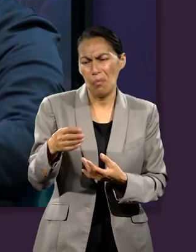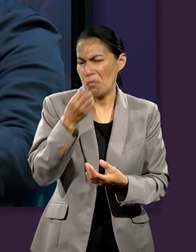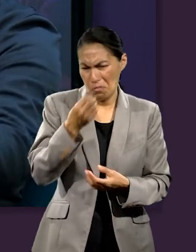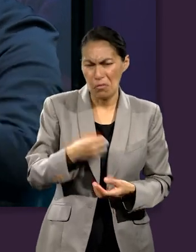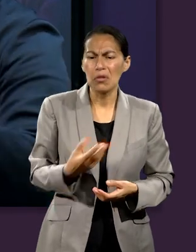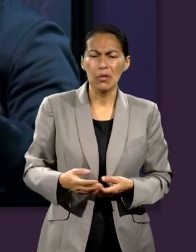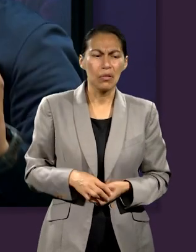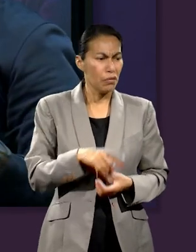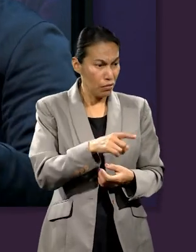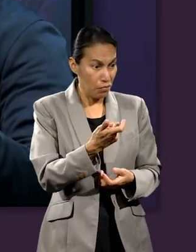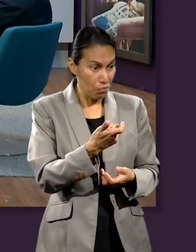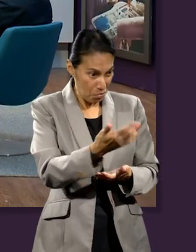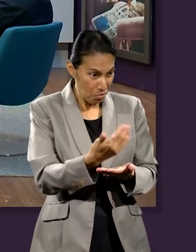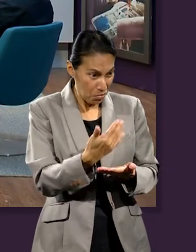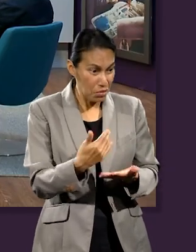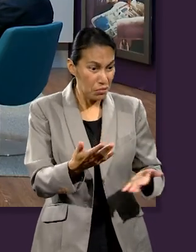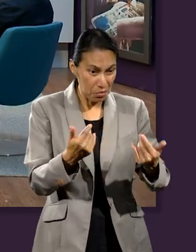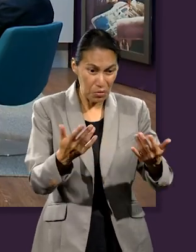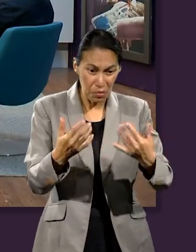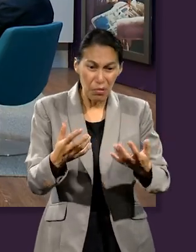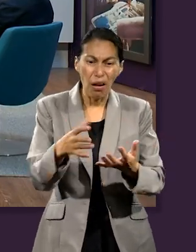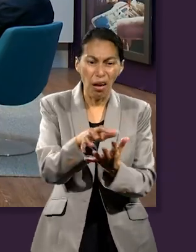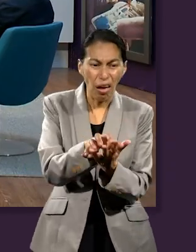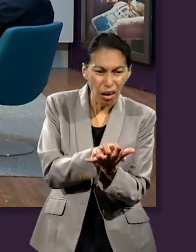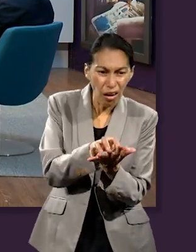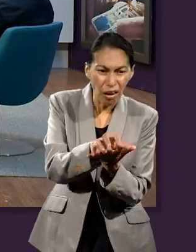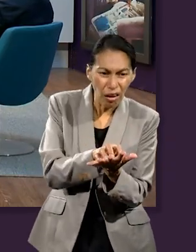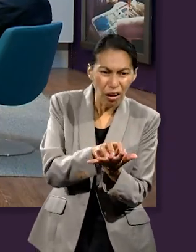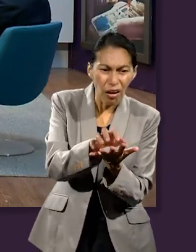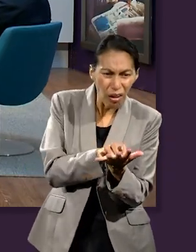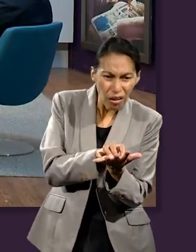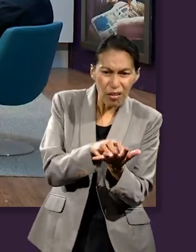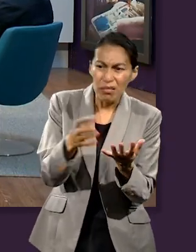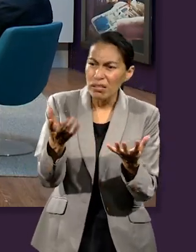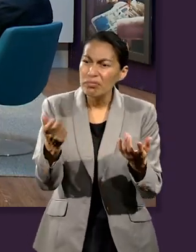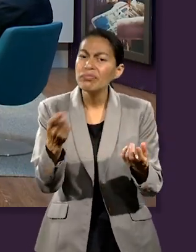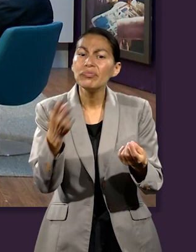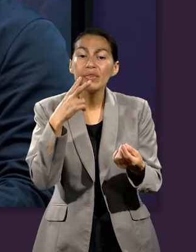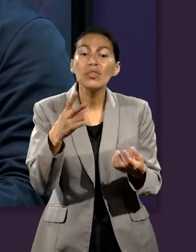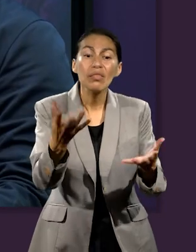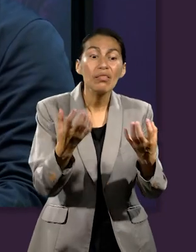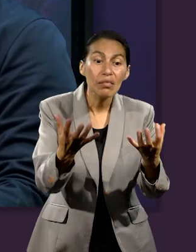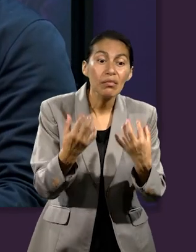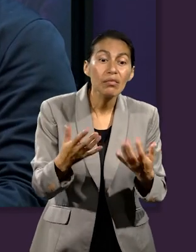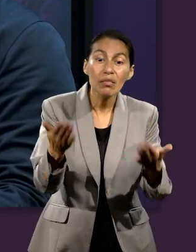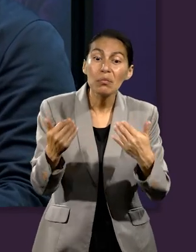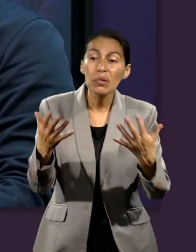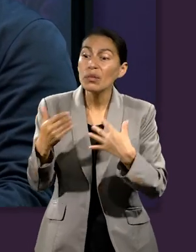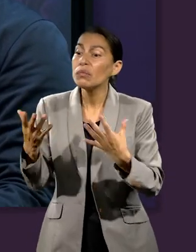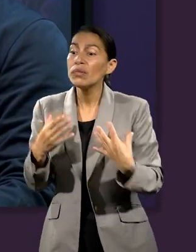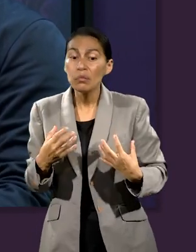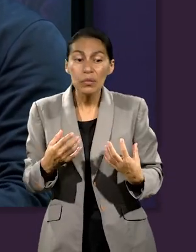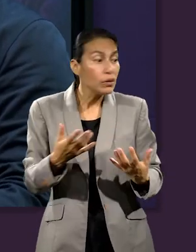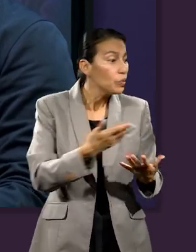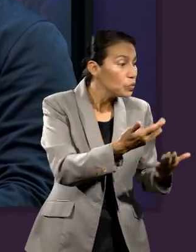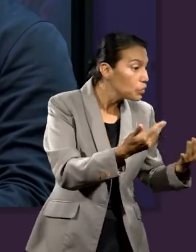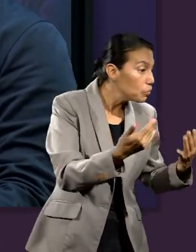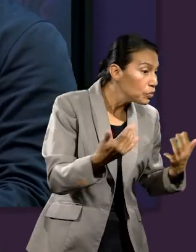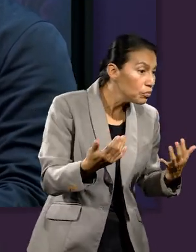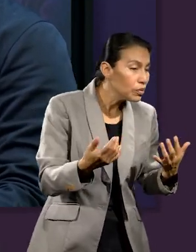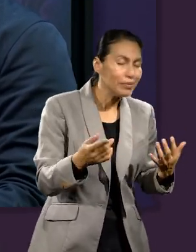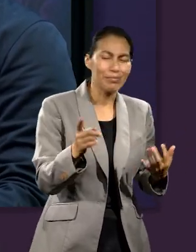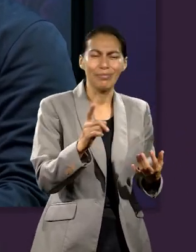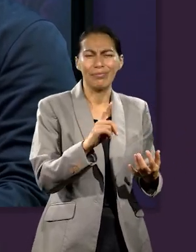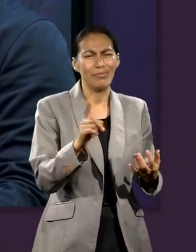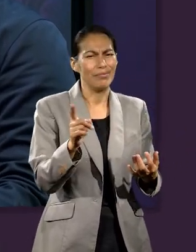tengas, pero que caiga algo, Hay tu impuesto. Como así un dios ábaro que aumente para acá, ¿no? Más bien es